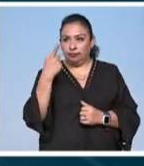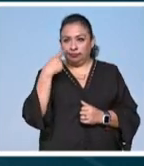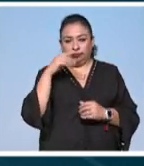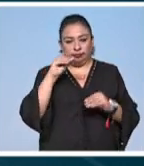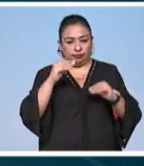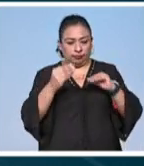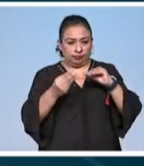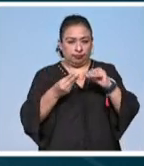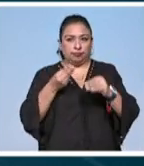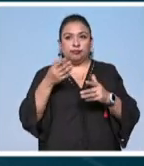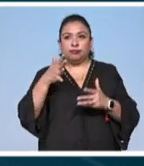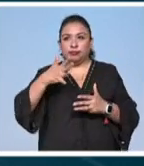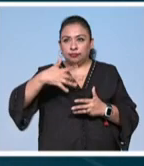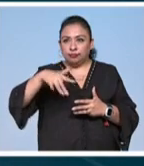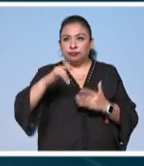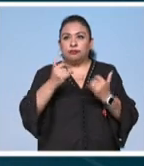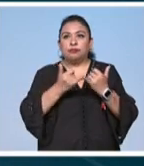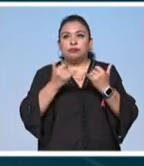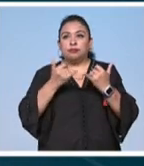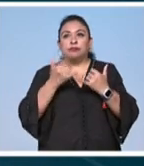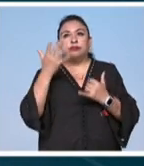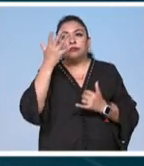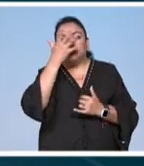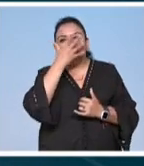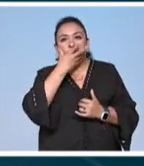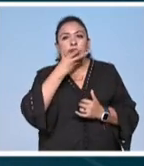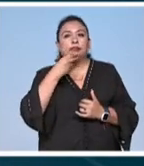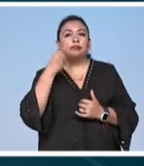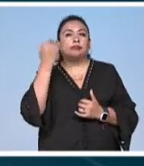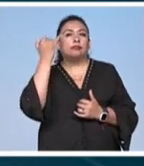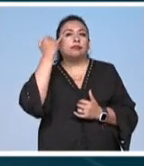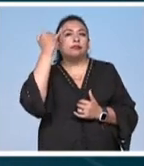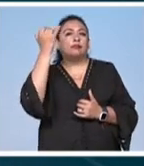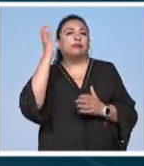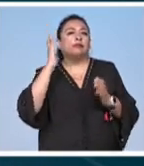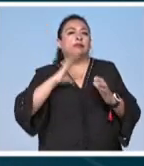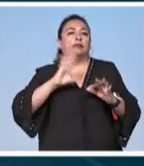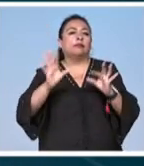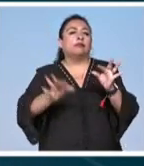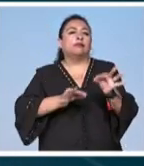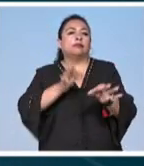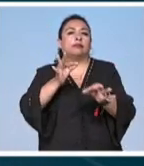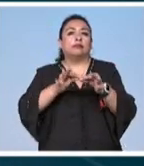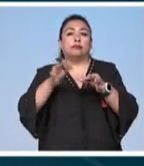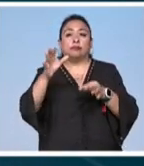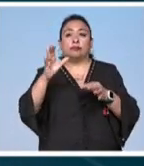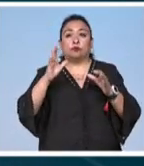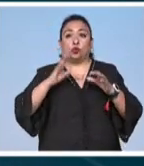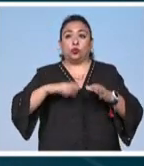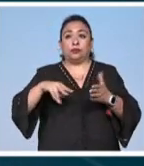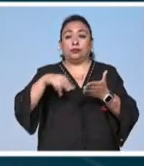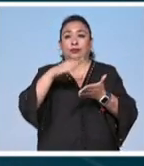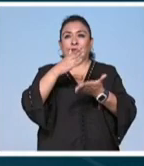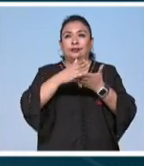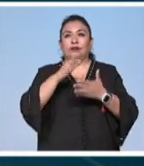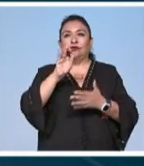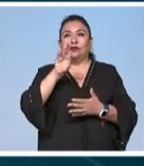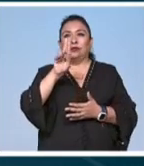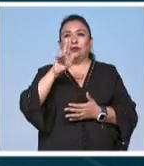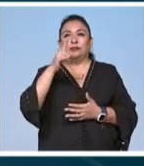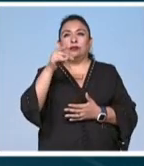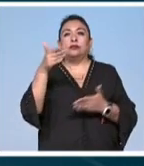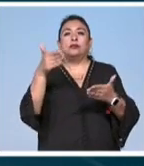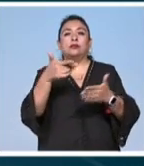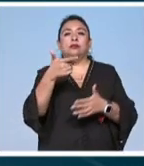coreografía esta esta búsqueda también de la la belleza y de la idealización del cuerpo cuerpos suspendidos de felipe ogalde se